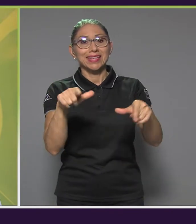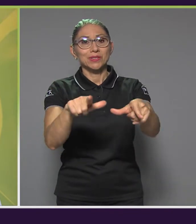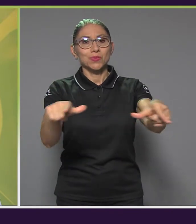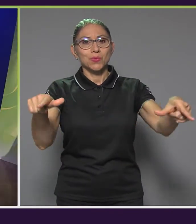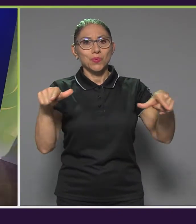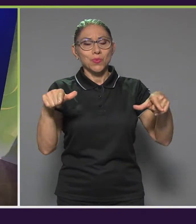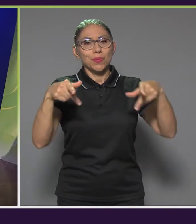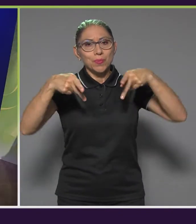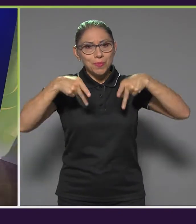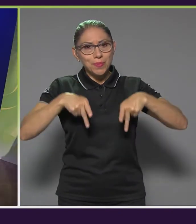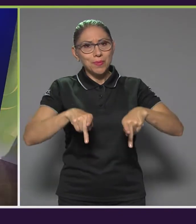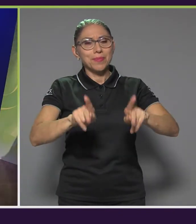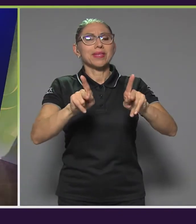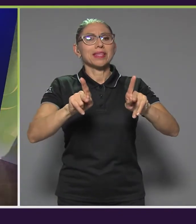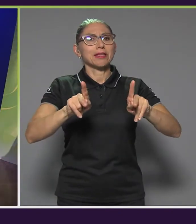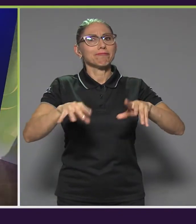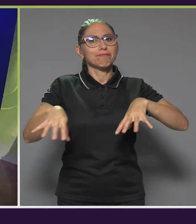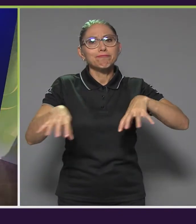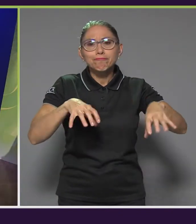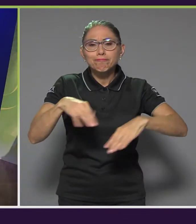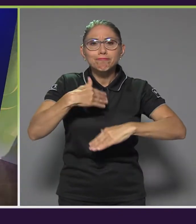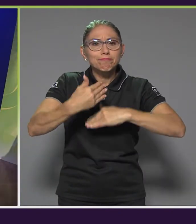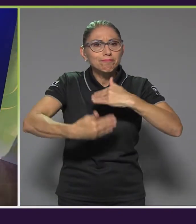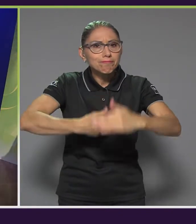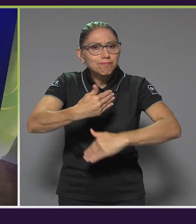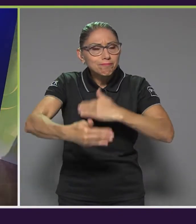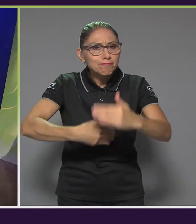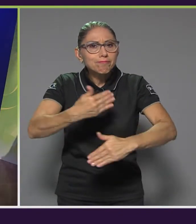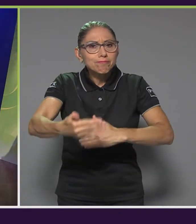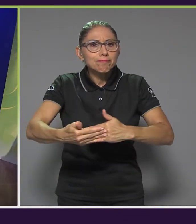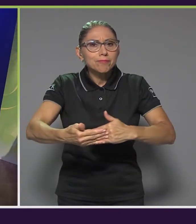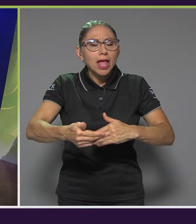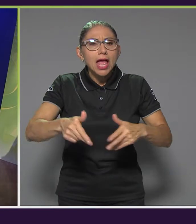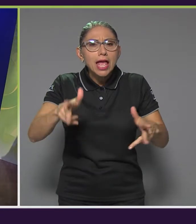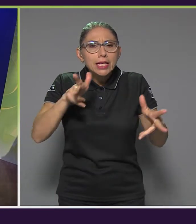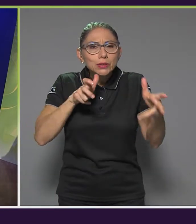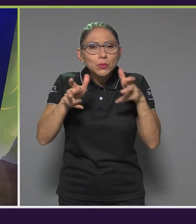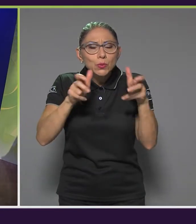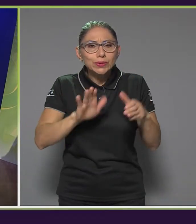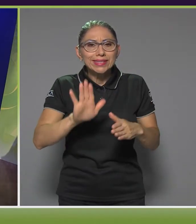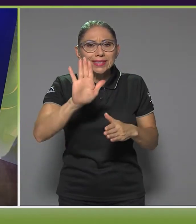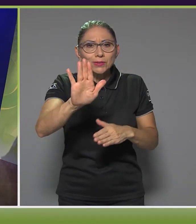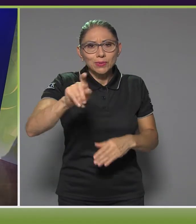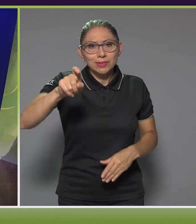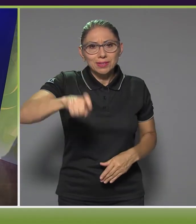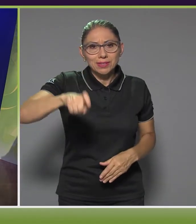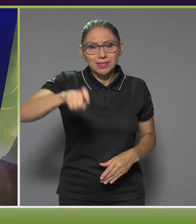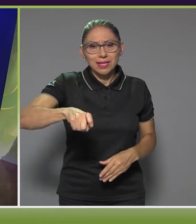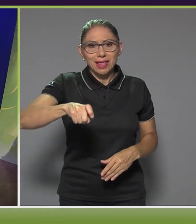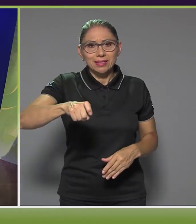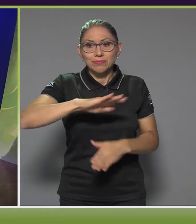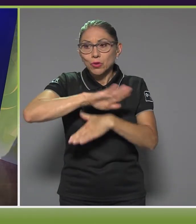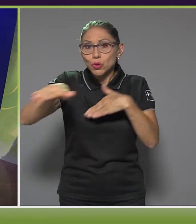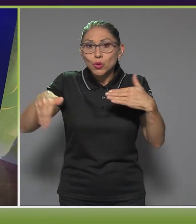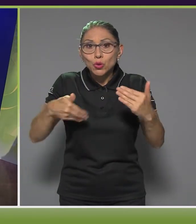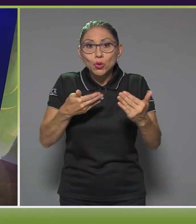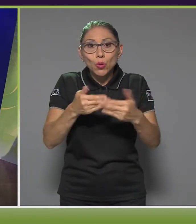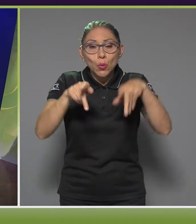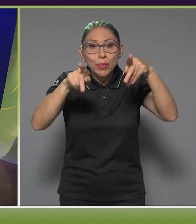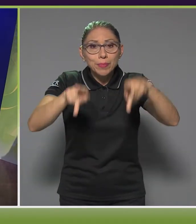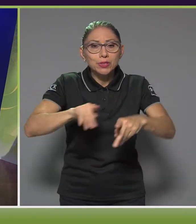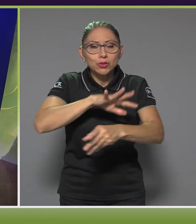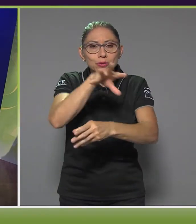permite desenvolverte y escucha tus necesidades y se involucra toda la comunidad en ello.